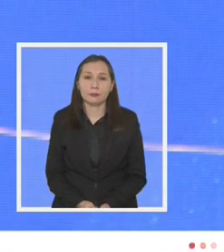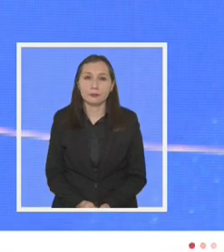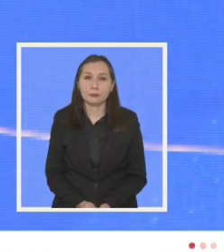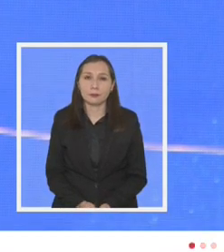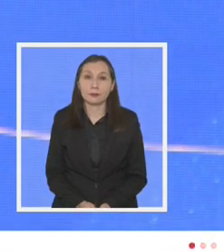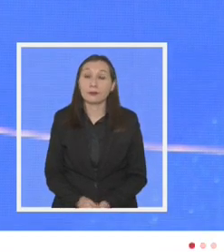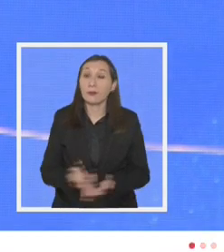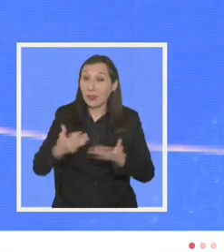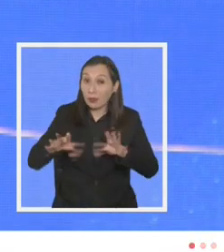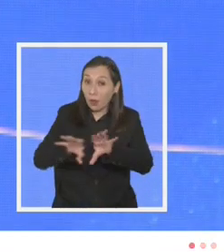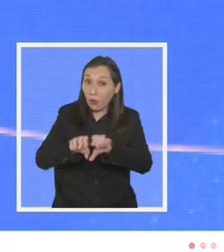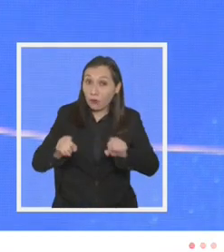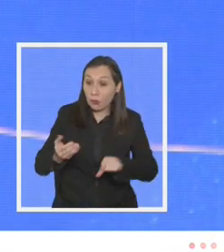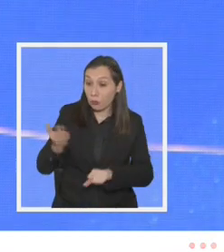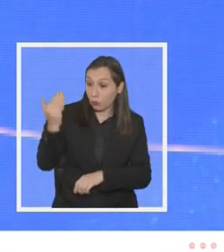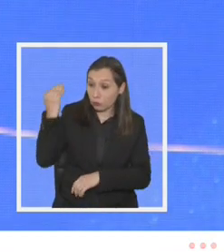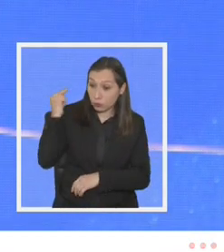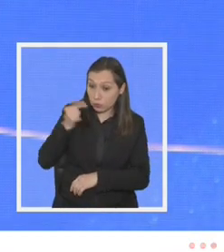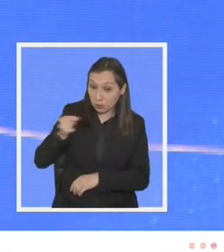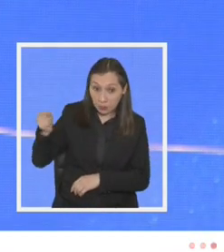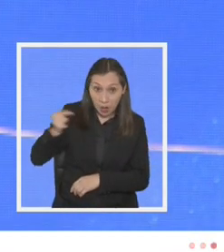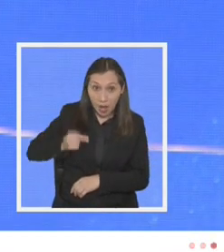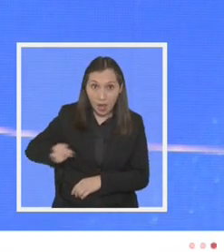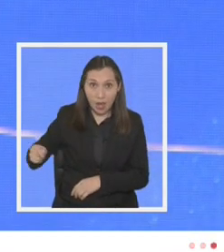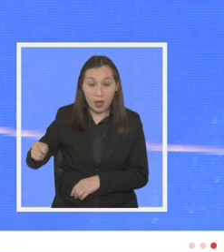como se ha confirmado en las últimas semanas